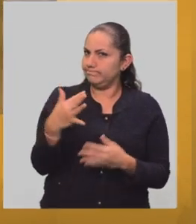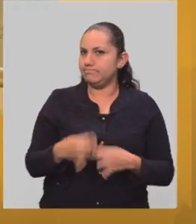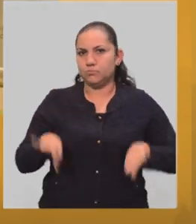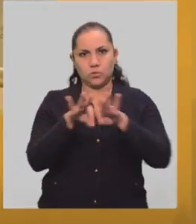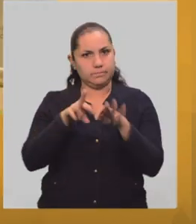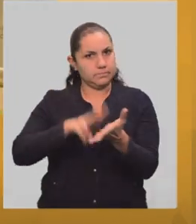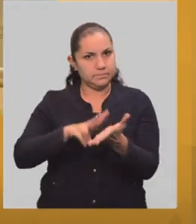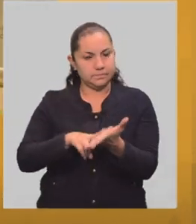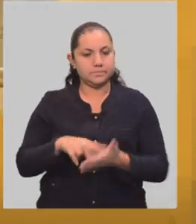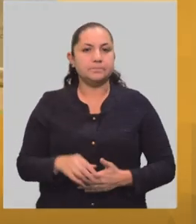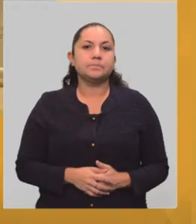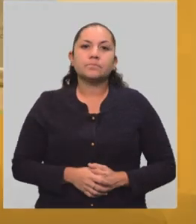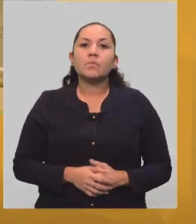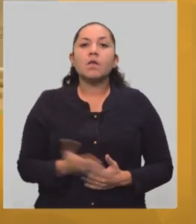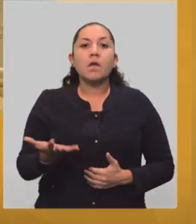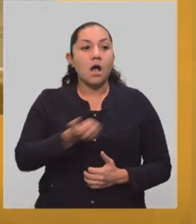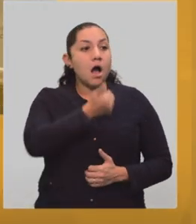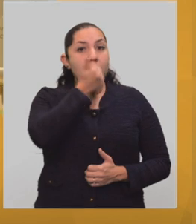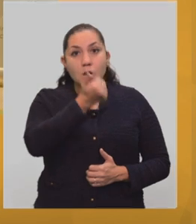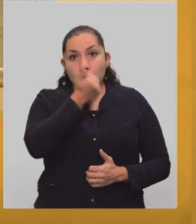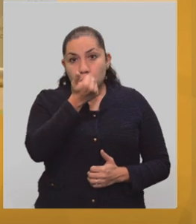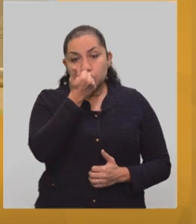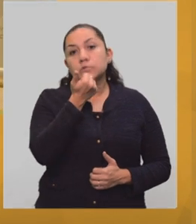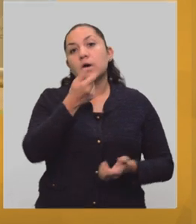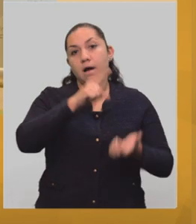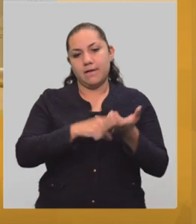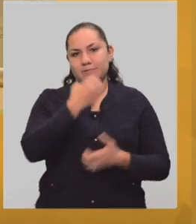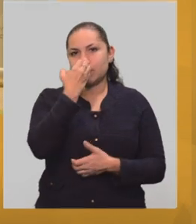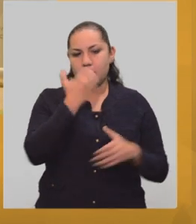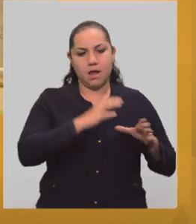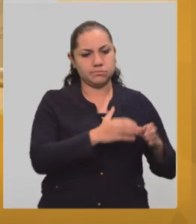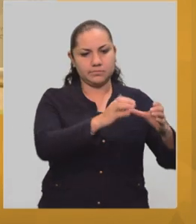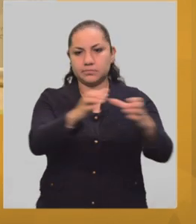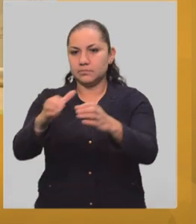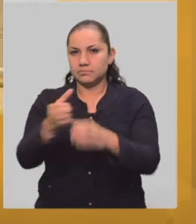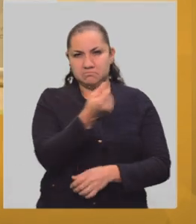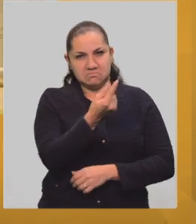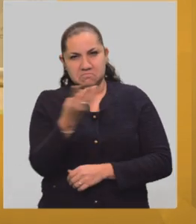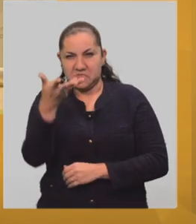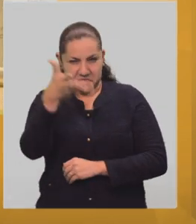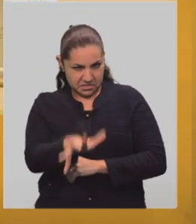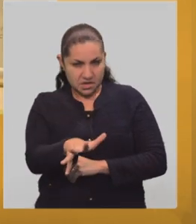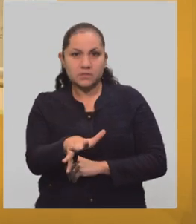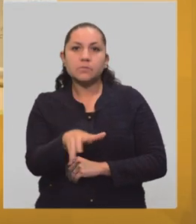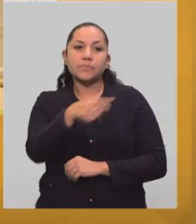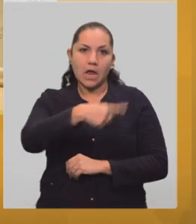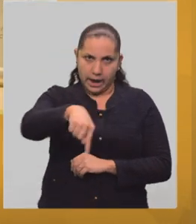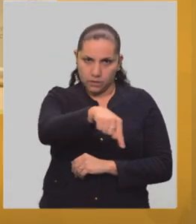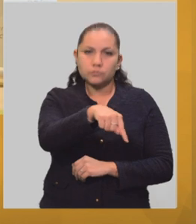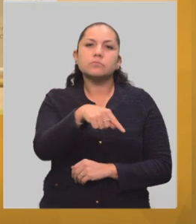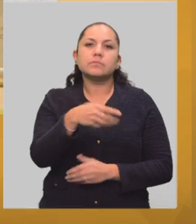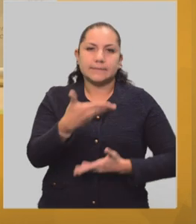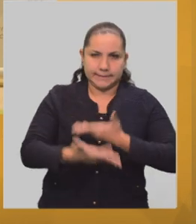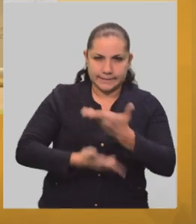Nos apoyan alumnos de 10 facultades que están haciendo el servicio